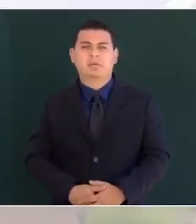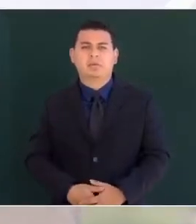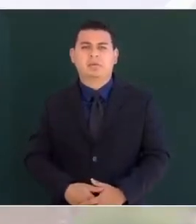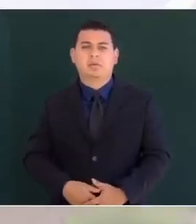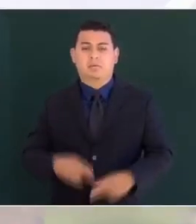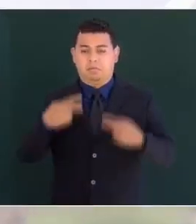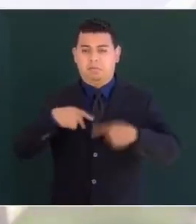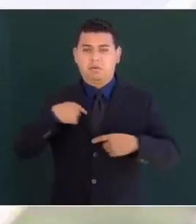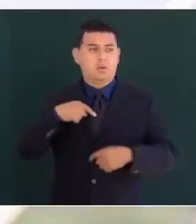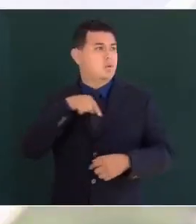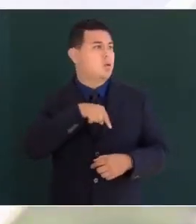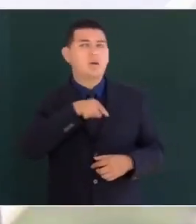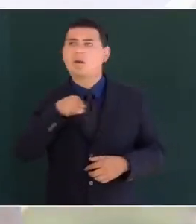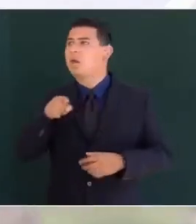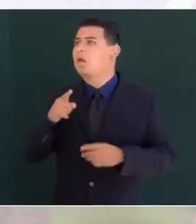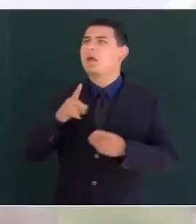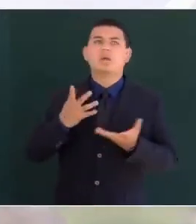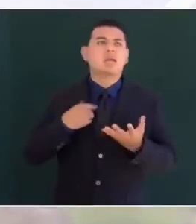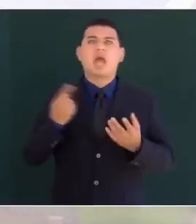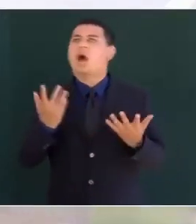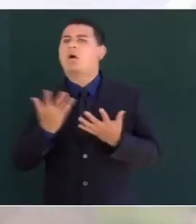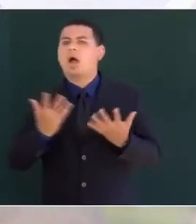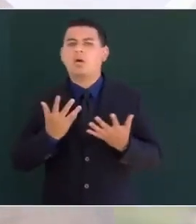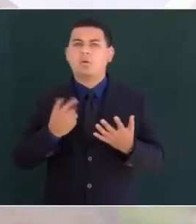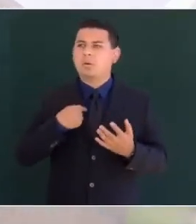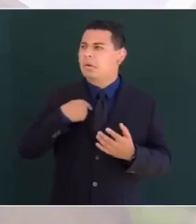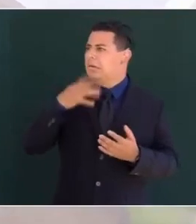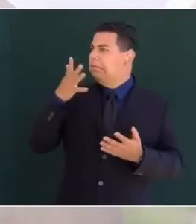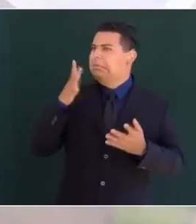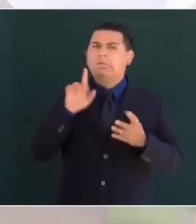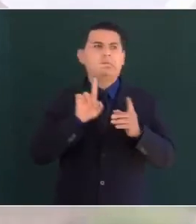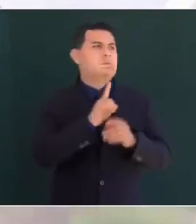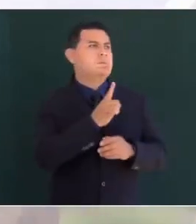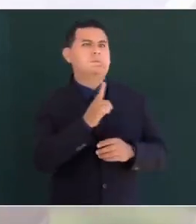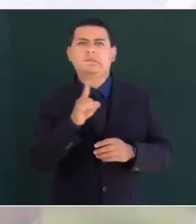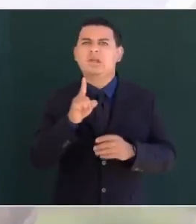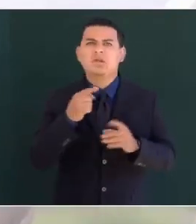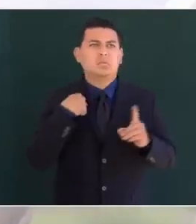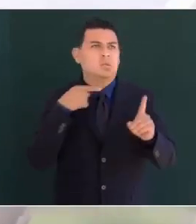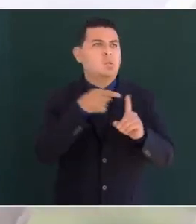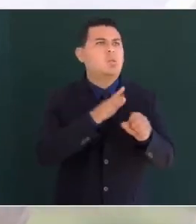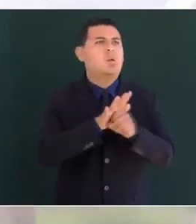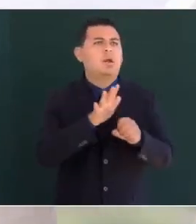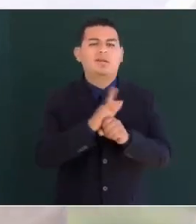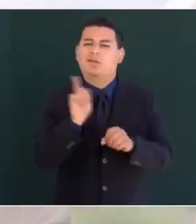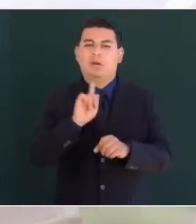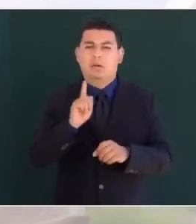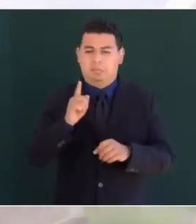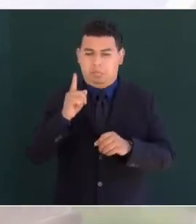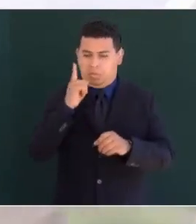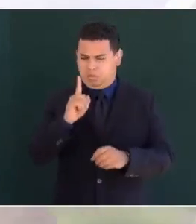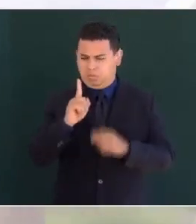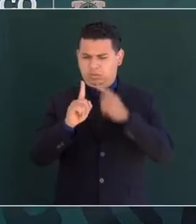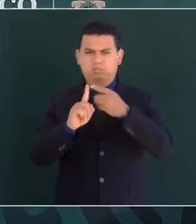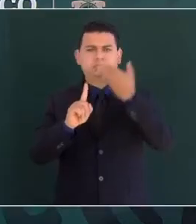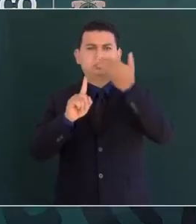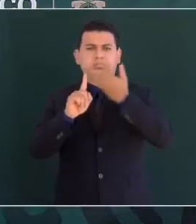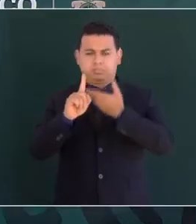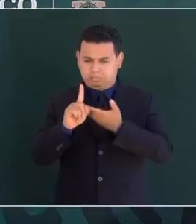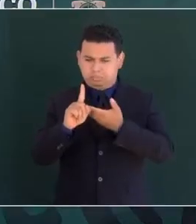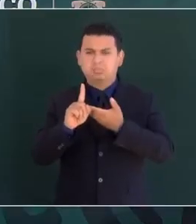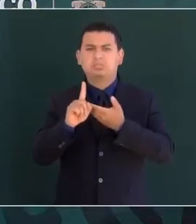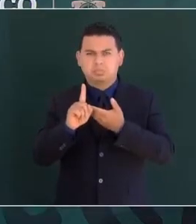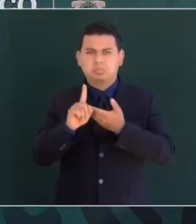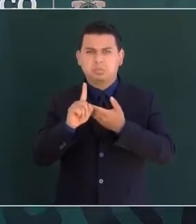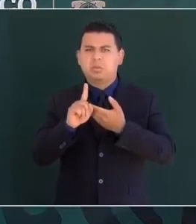donde está una persona, uno es quien es en problemas